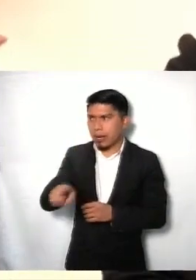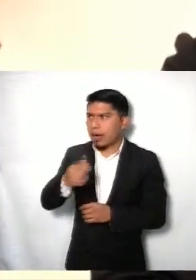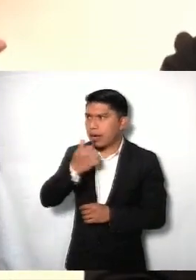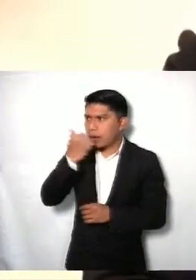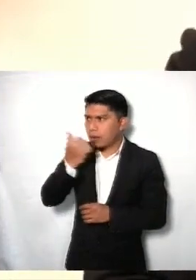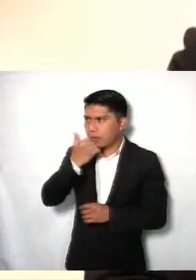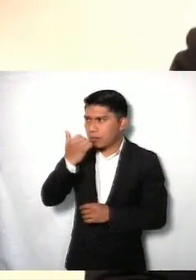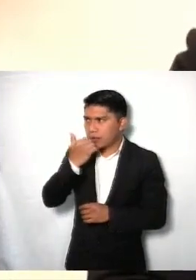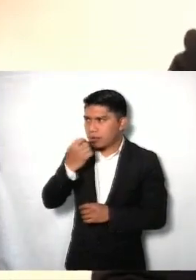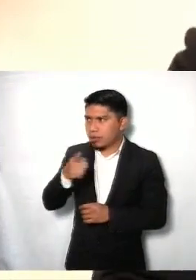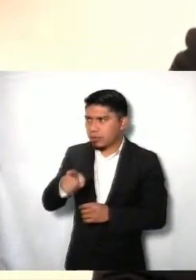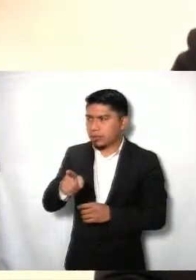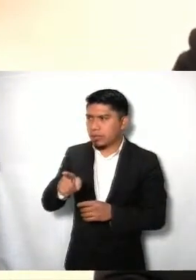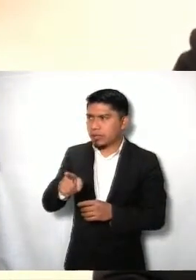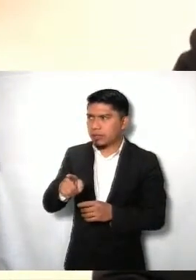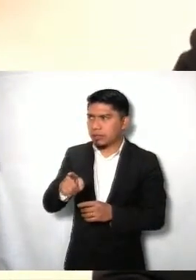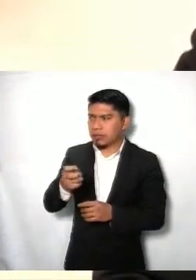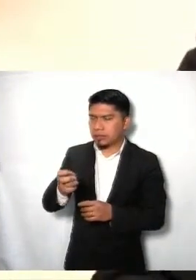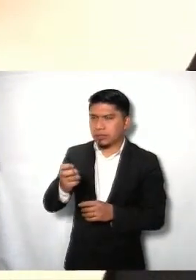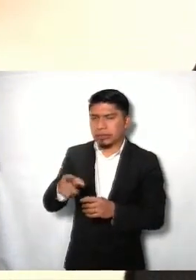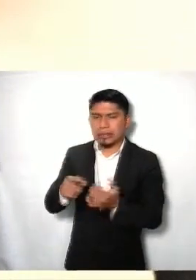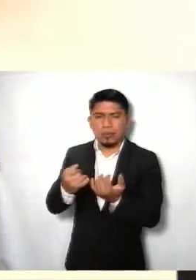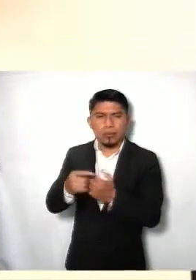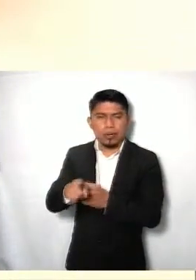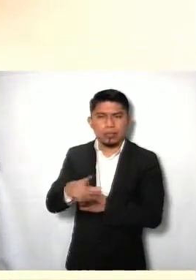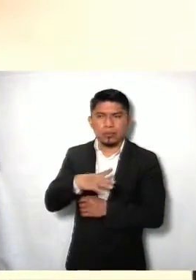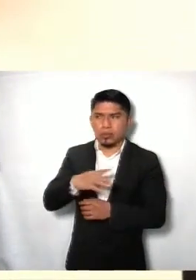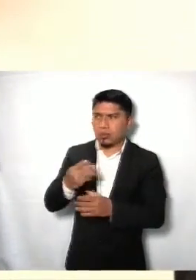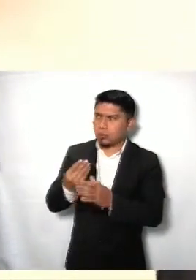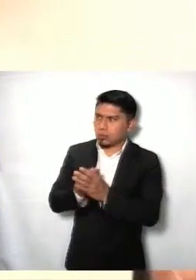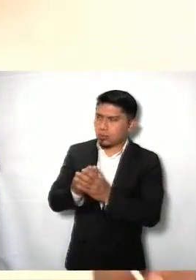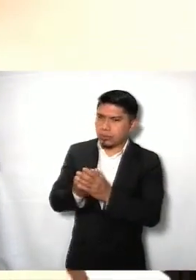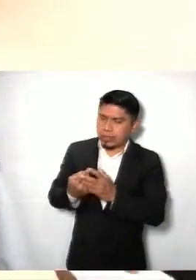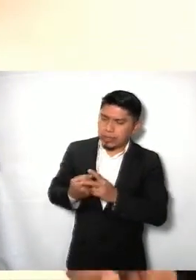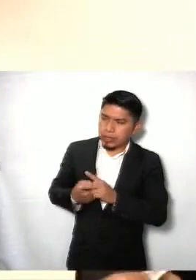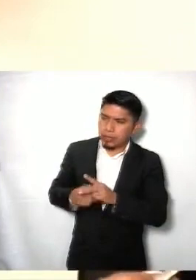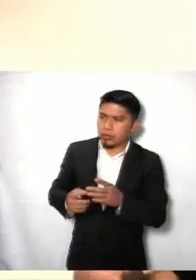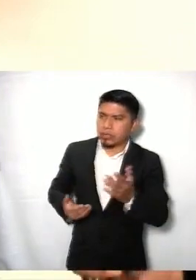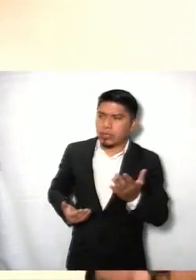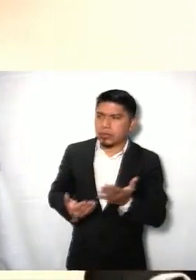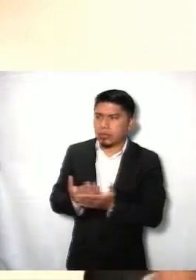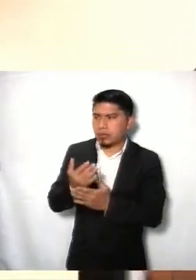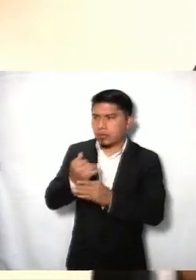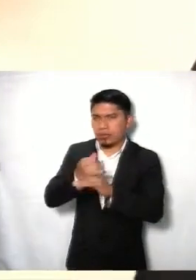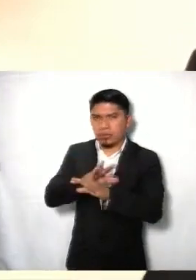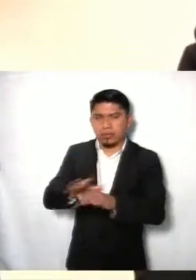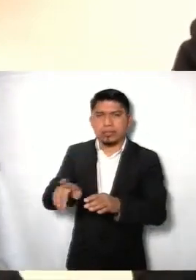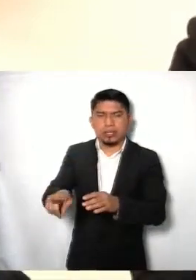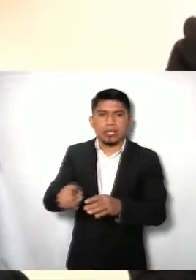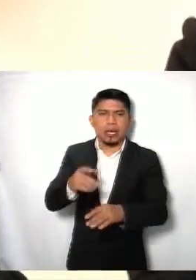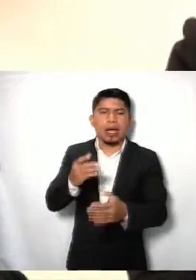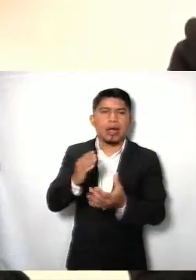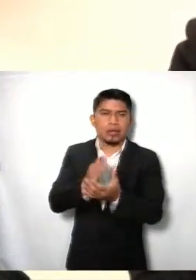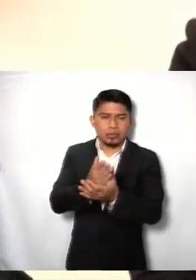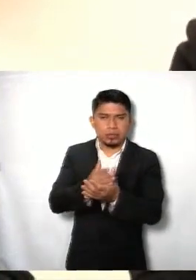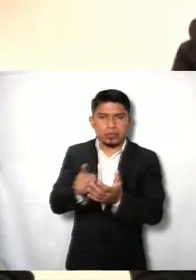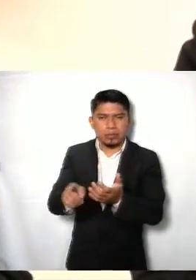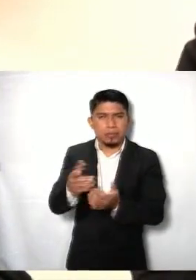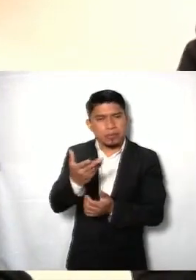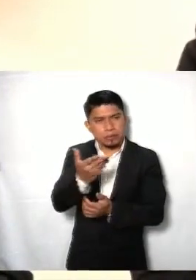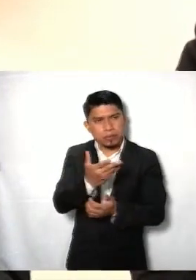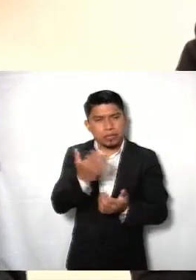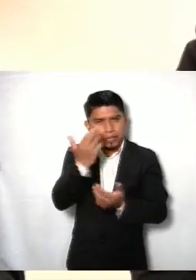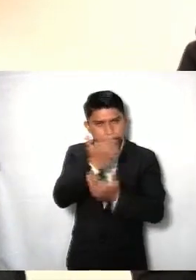alumno, digamos, están en su versión de alumno y de instructor, y de esos también son de los cursos introductorios de acceso y de datos, de archivos y de solicitudes y